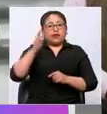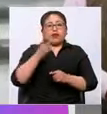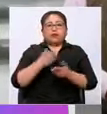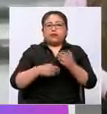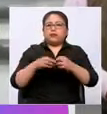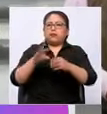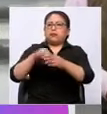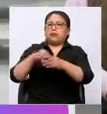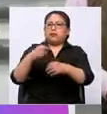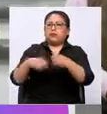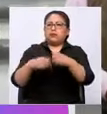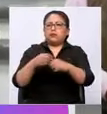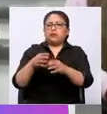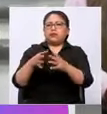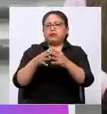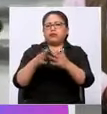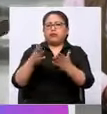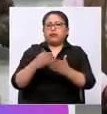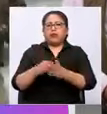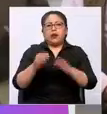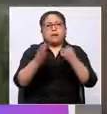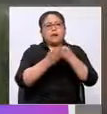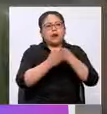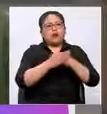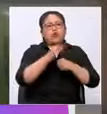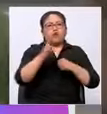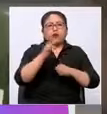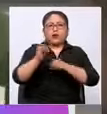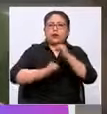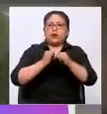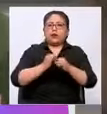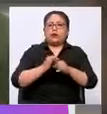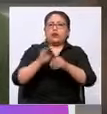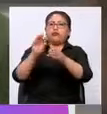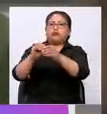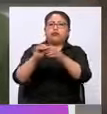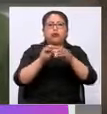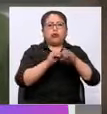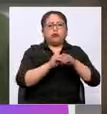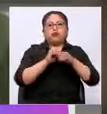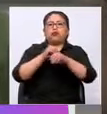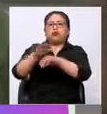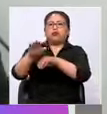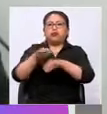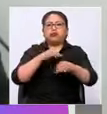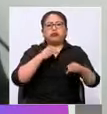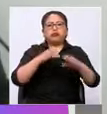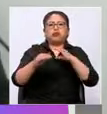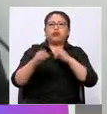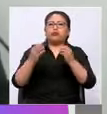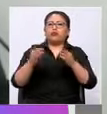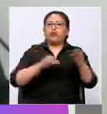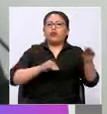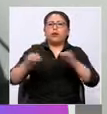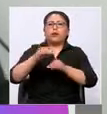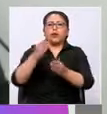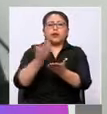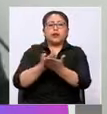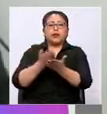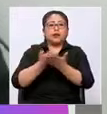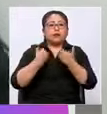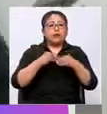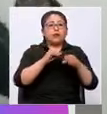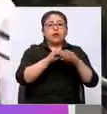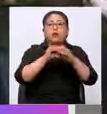ilícitos, se ha utilizado el sistema bancario internacional para justamente hacer el cobro de